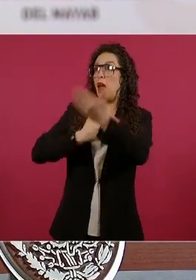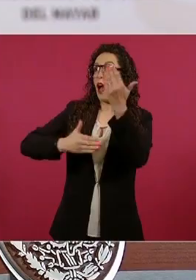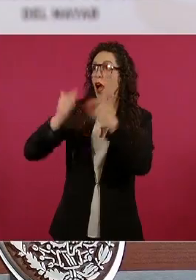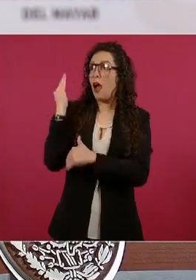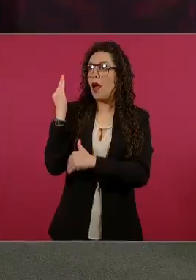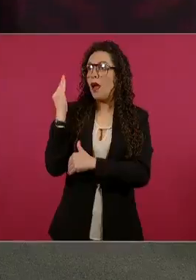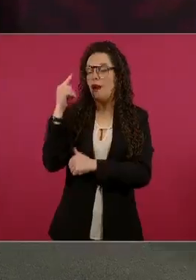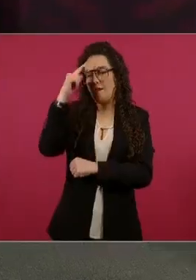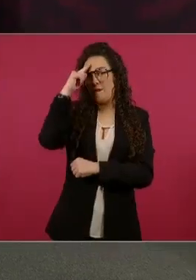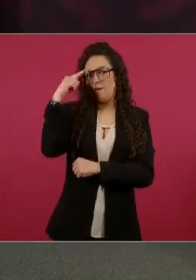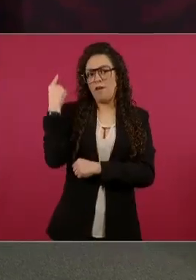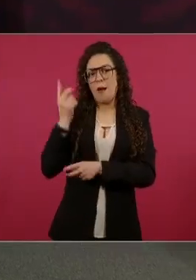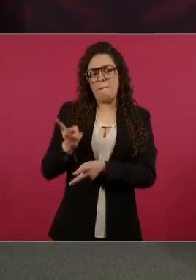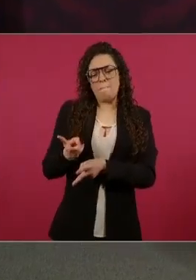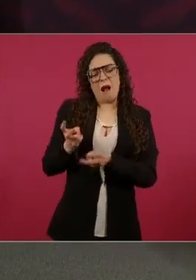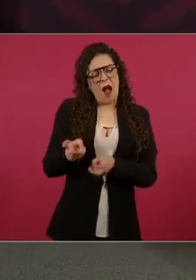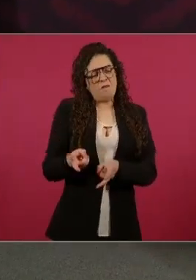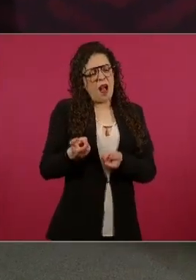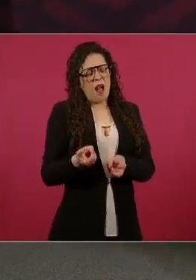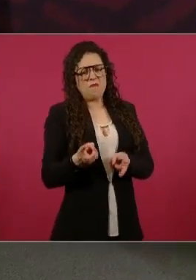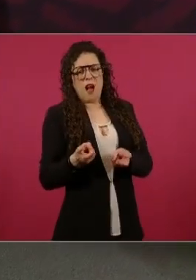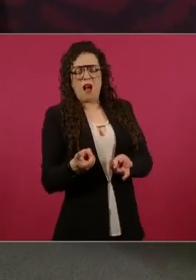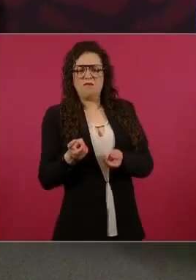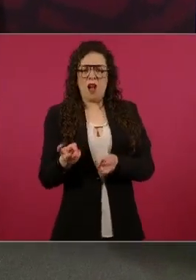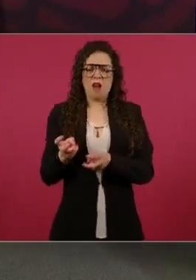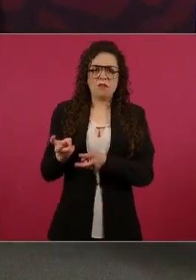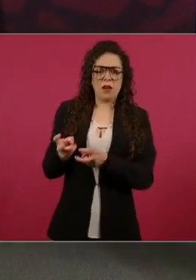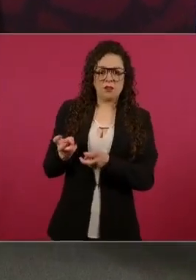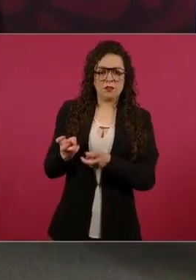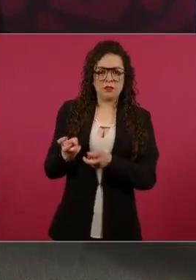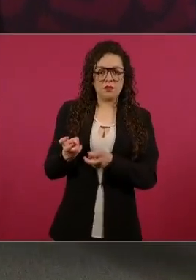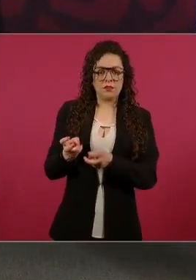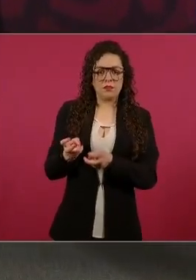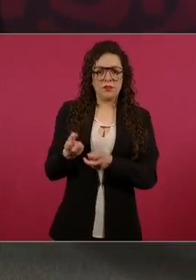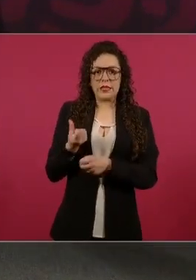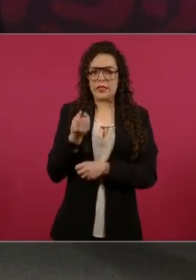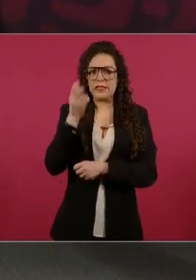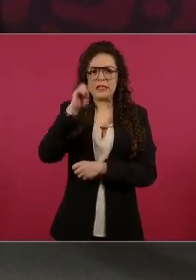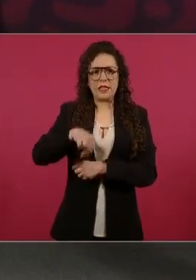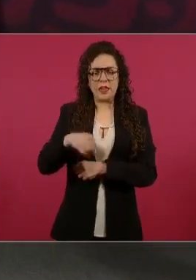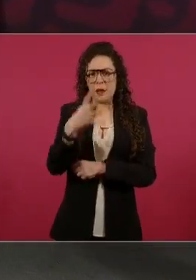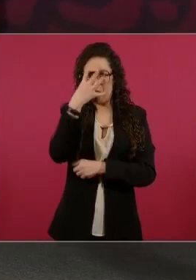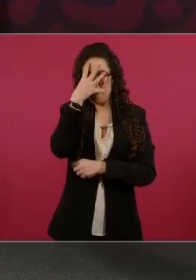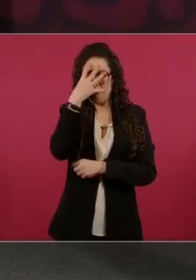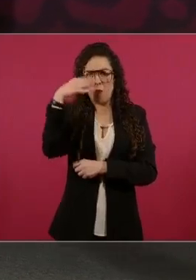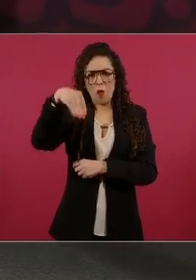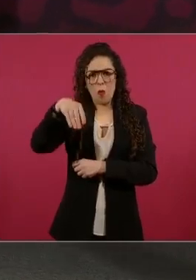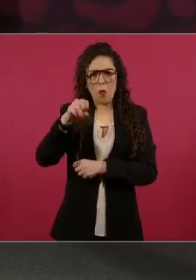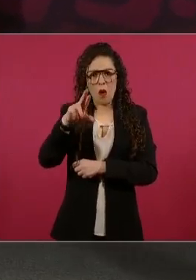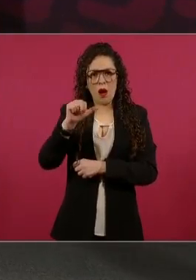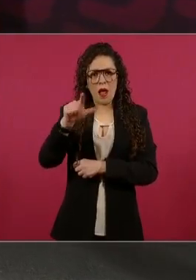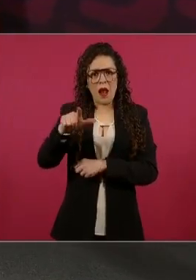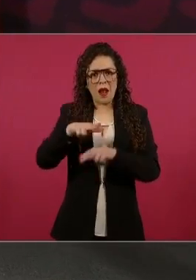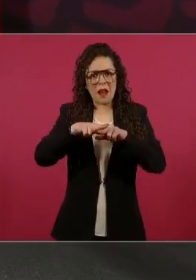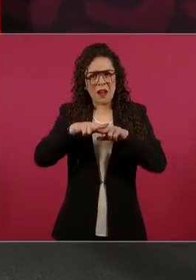y que había que triunfar a toda costa sin escrúpulos morales de ninguna índole y